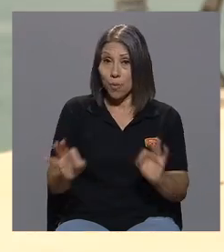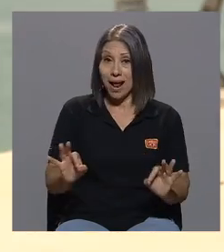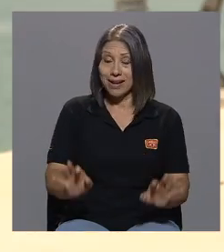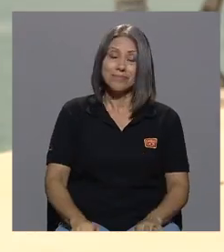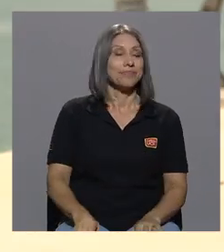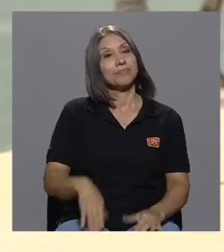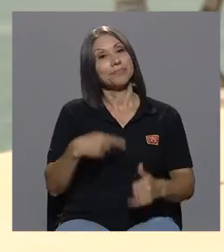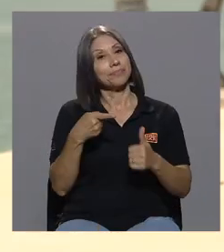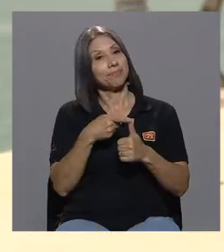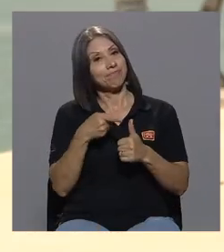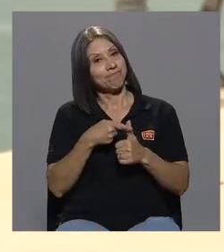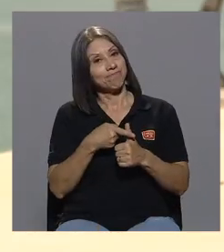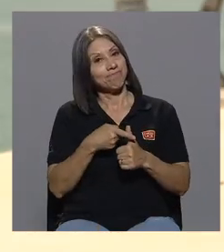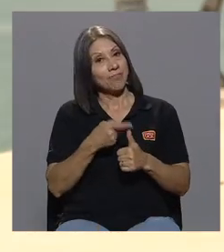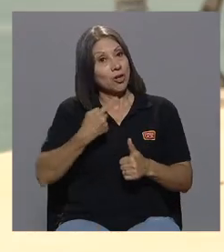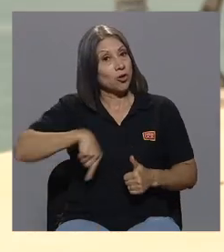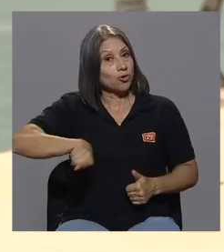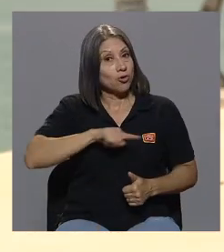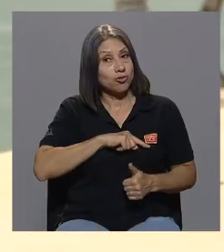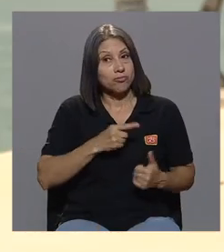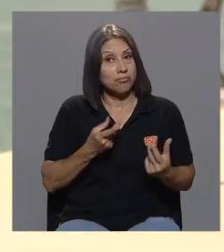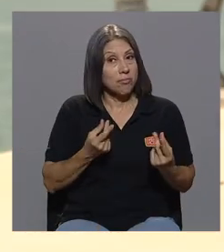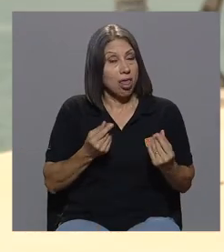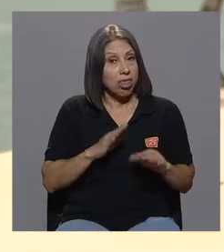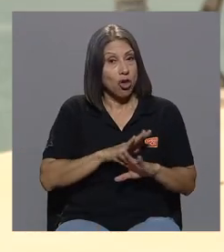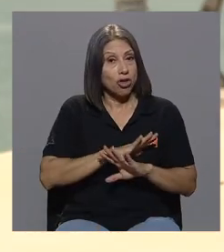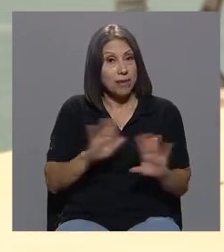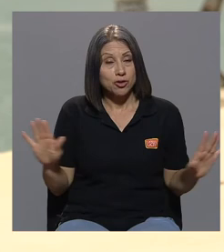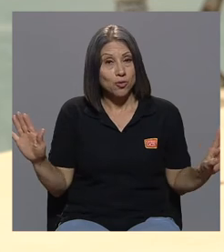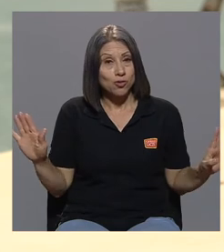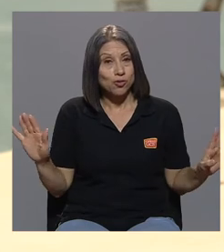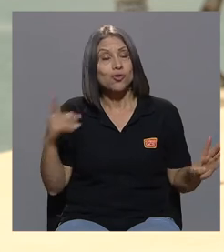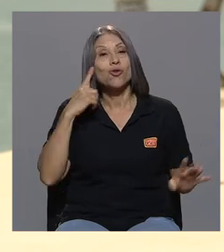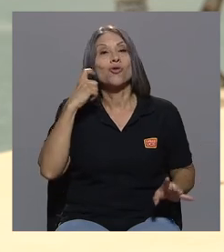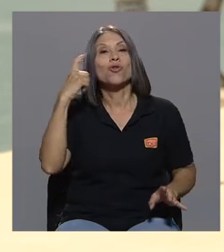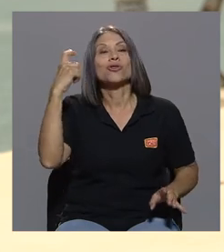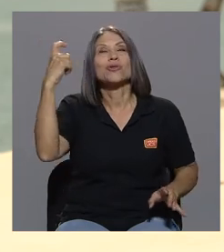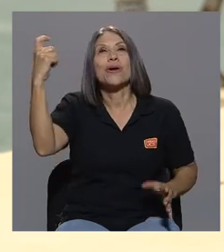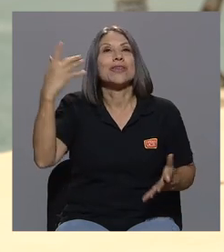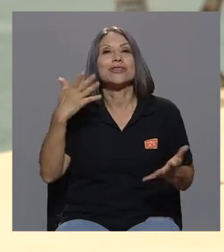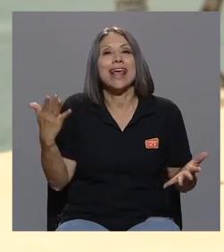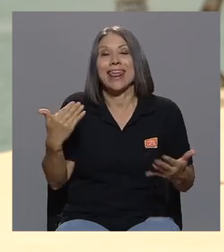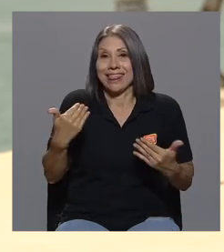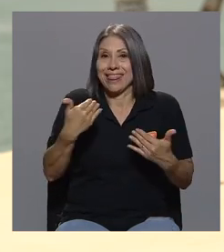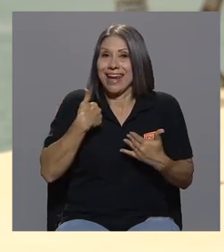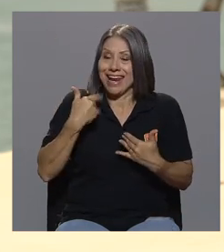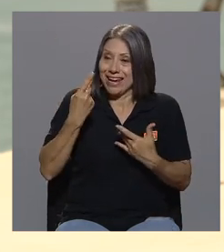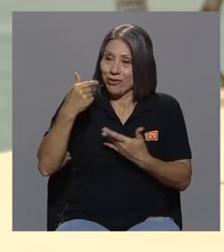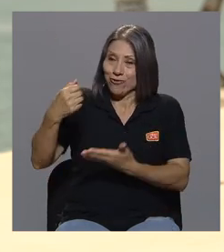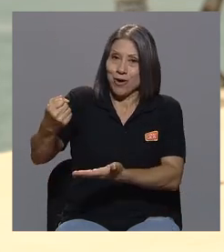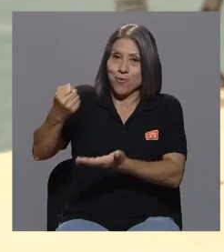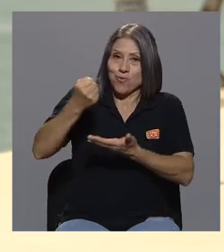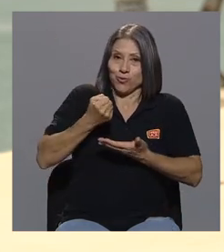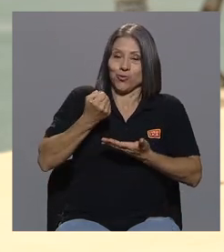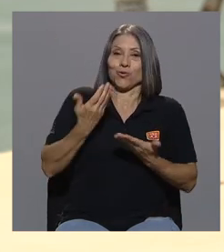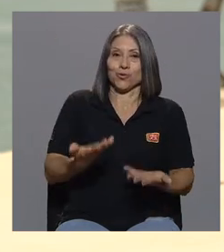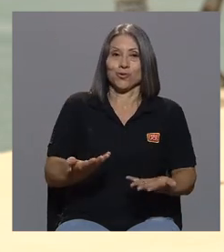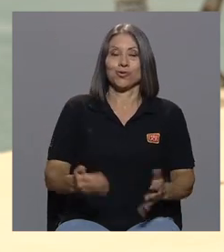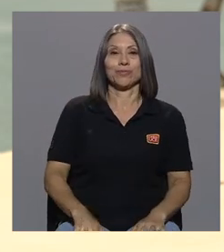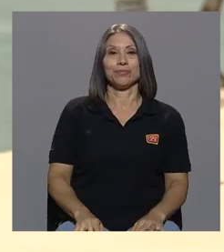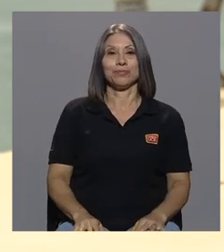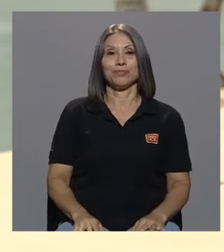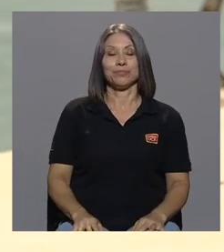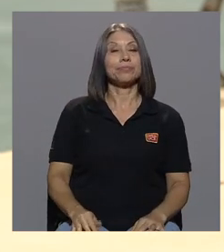no tenemos recursos es uno de nuestros sueños es poder obtener recursos este tenemos